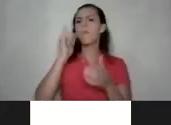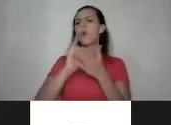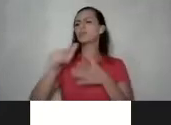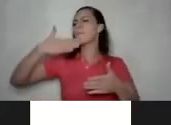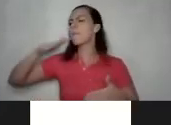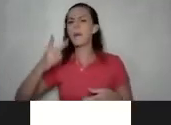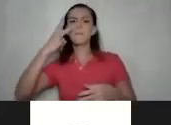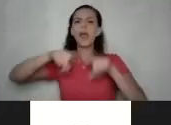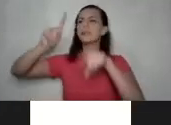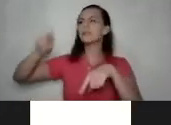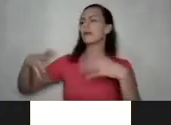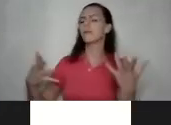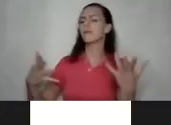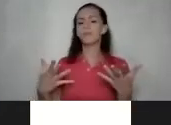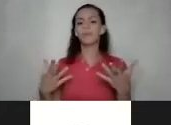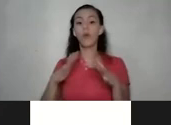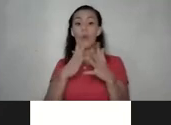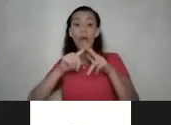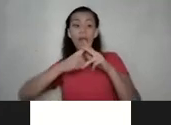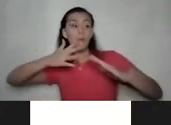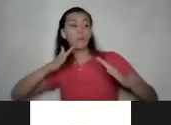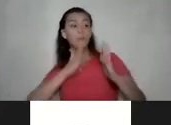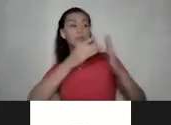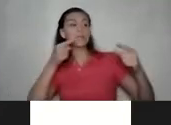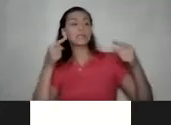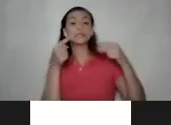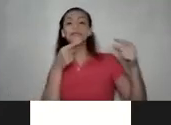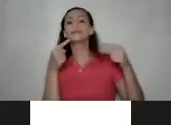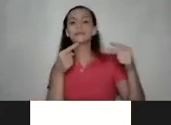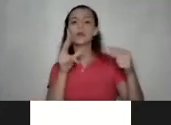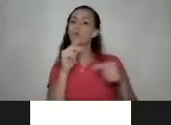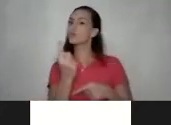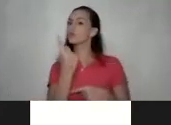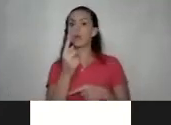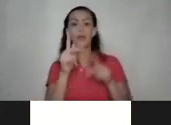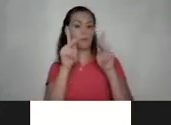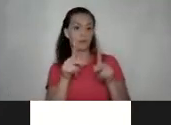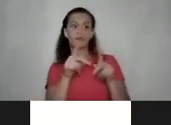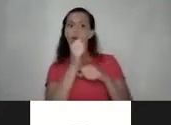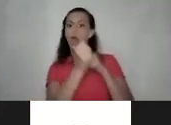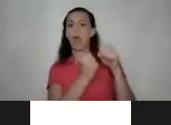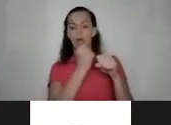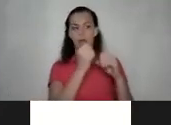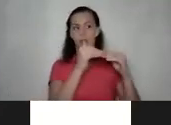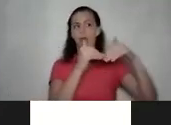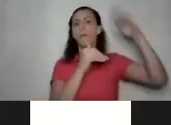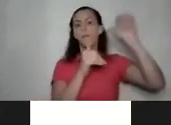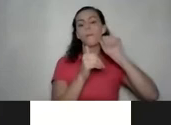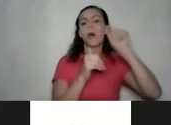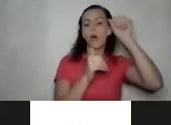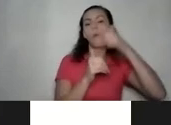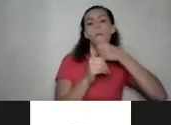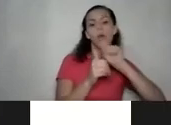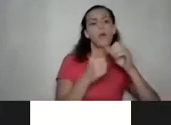mal vea la estadística verdad cuando entramos a confrontar y esto no solo para una persona de una edad más avanzada sino cualquier